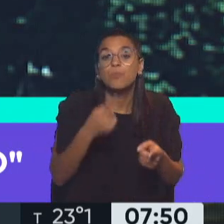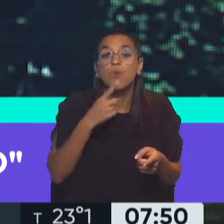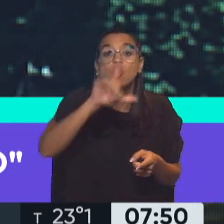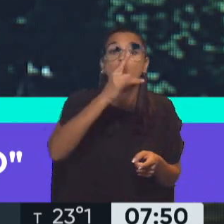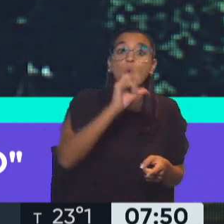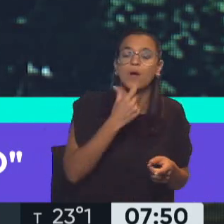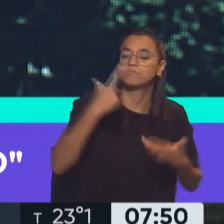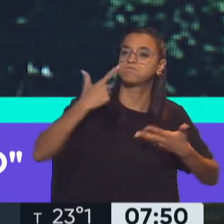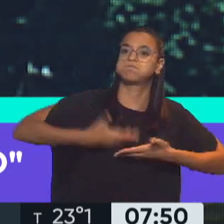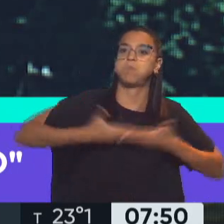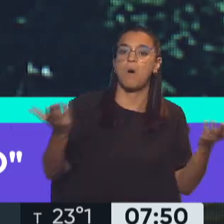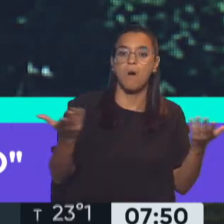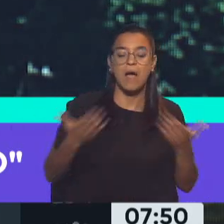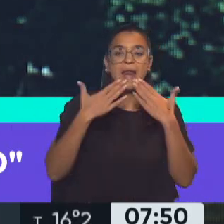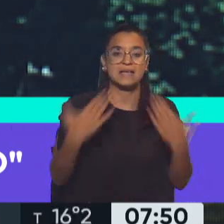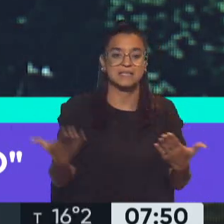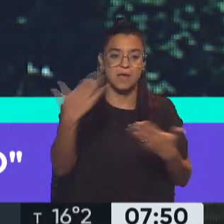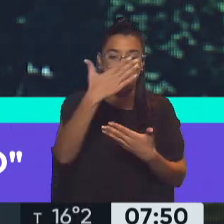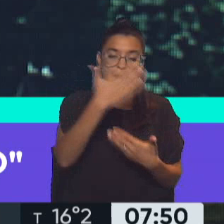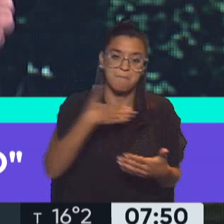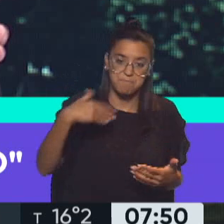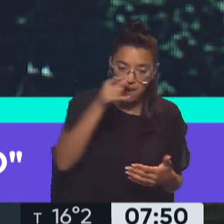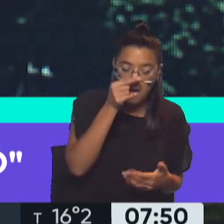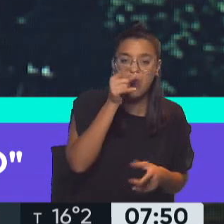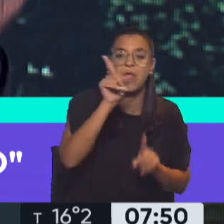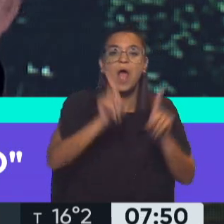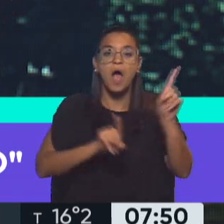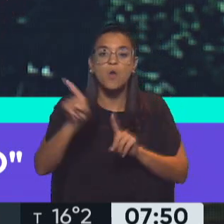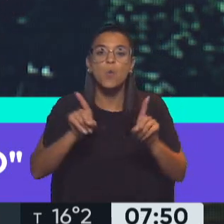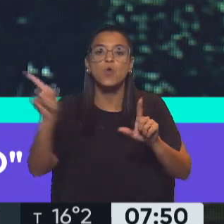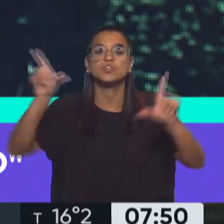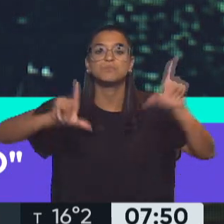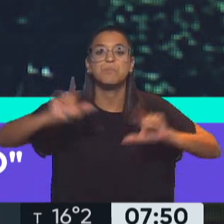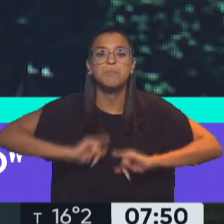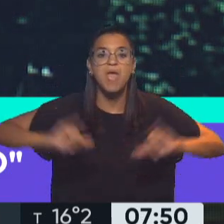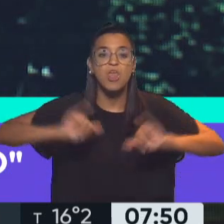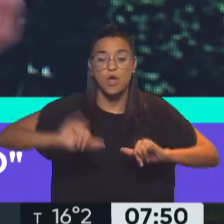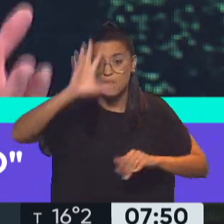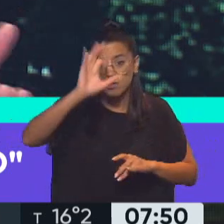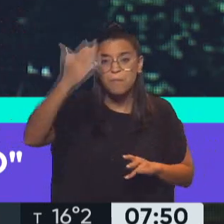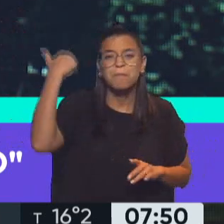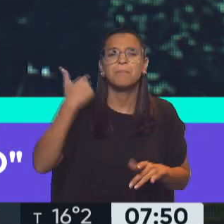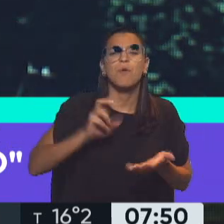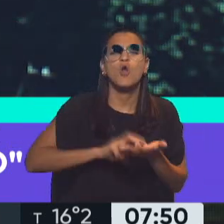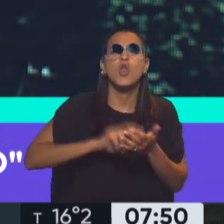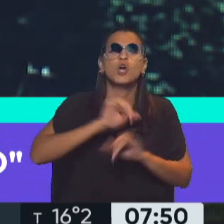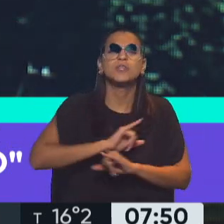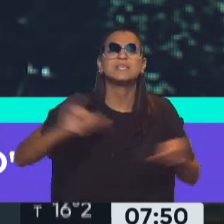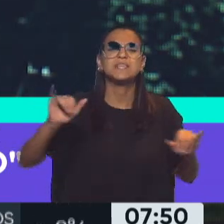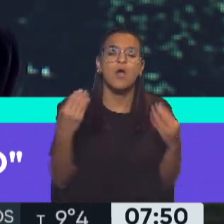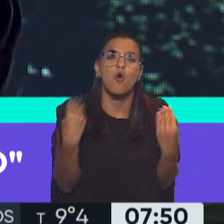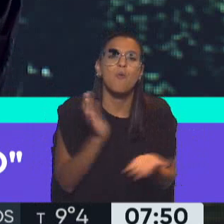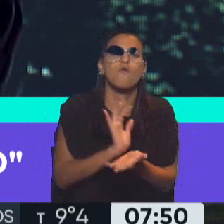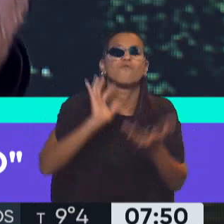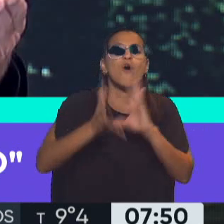de Lucas salió a la luz gracias a los padres, gracias a algunos medios, otros, inclusive, recordemos, que presentaban al hecho de Lucas